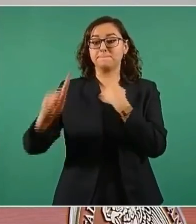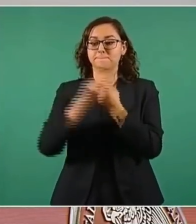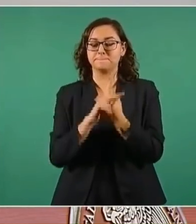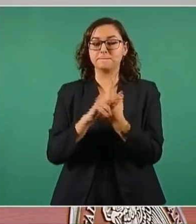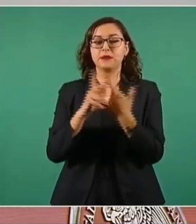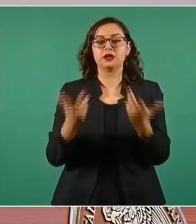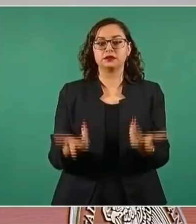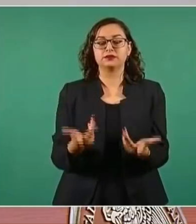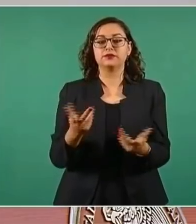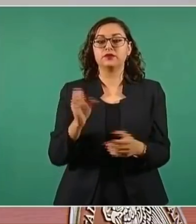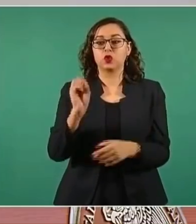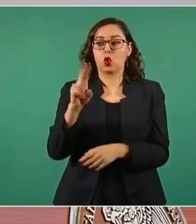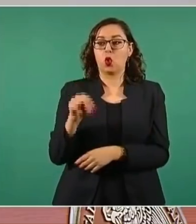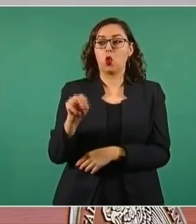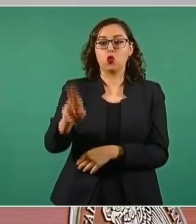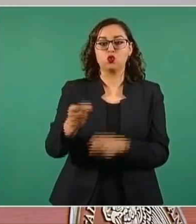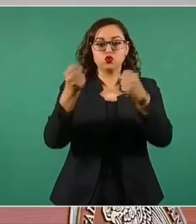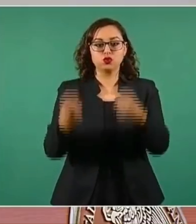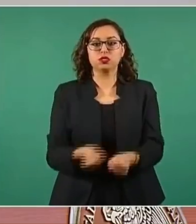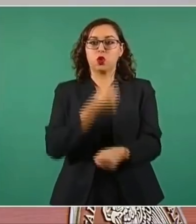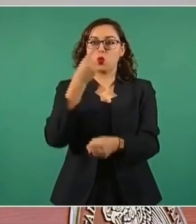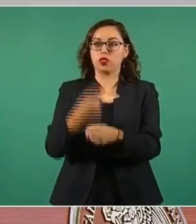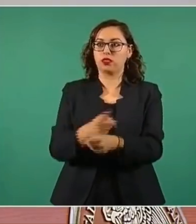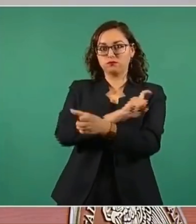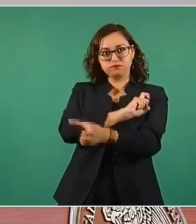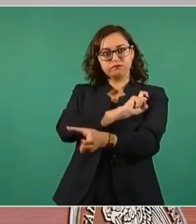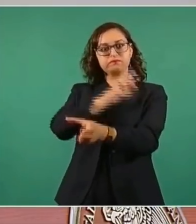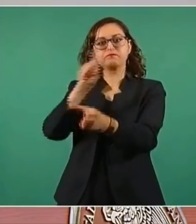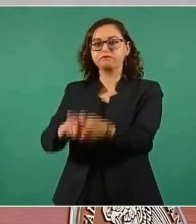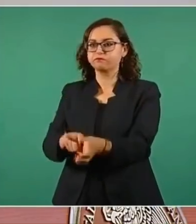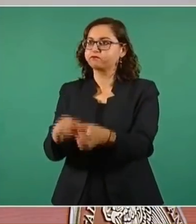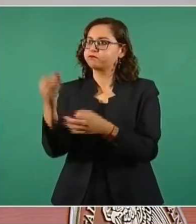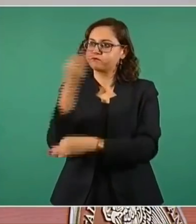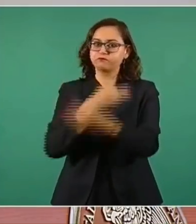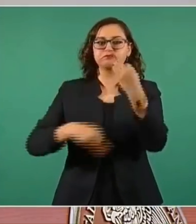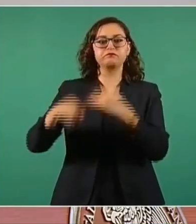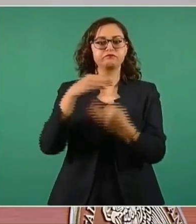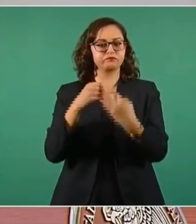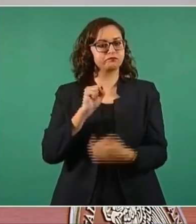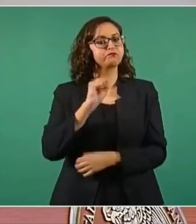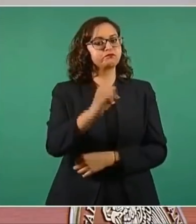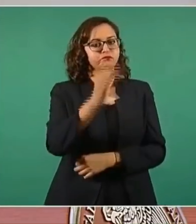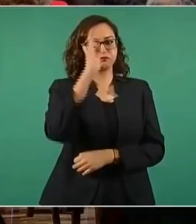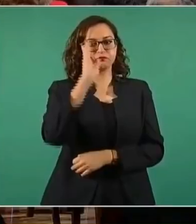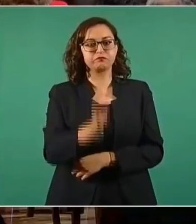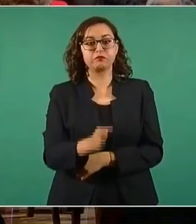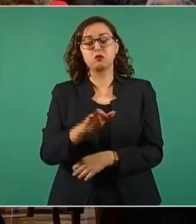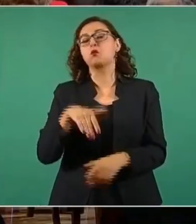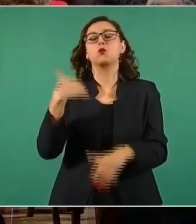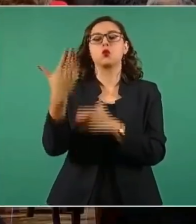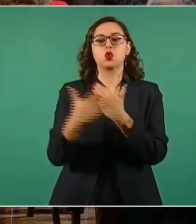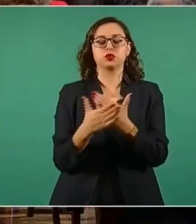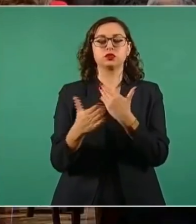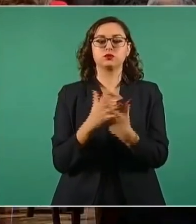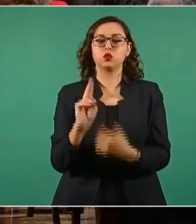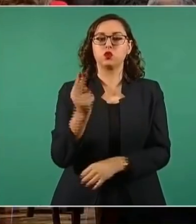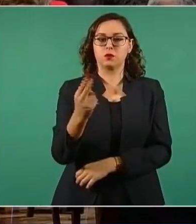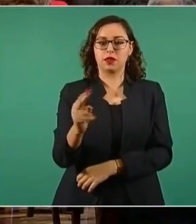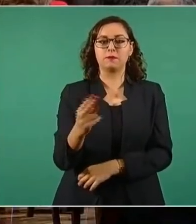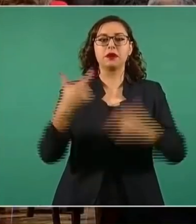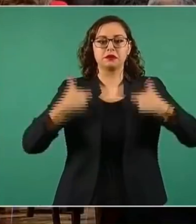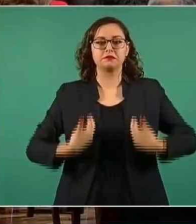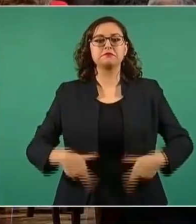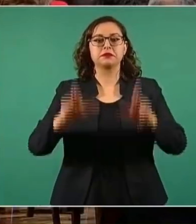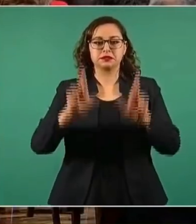Consejo de Seguridad de la ONU y en noviembre próximo asumiremos la presidencia de ese organismo.